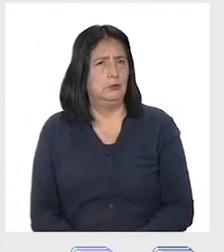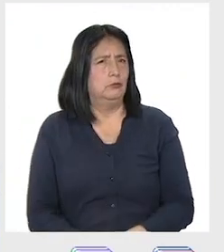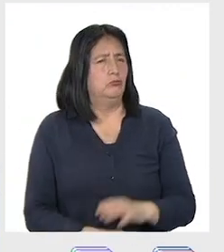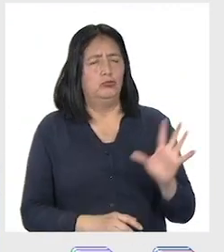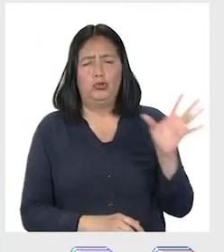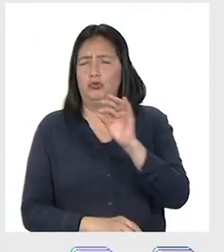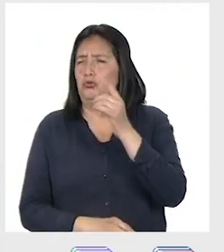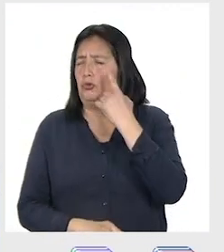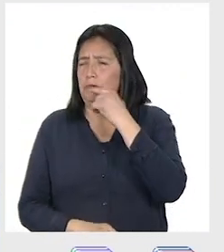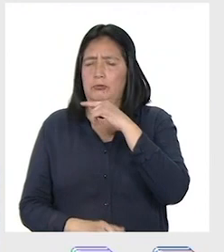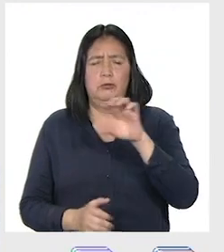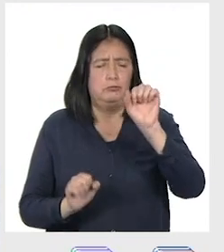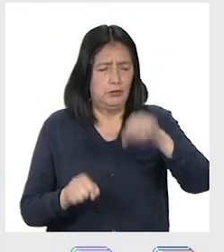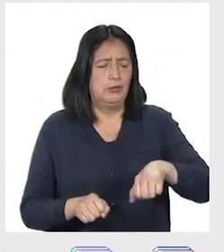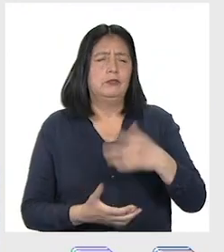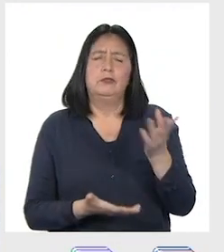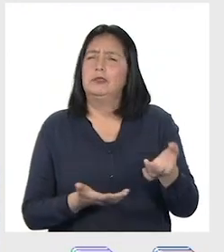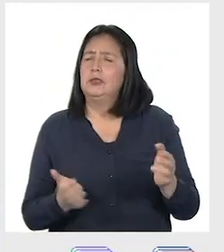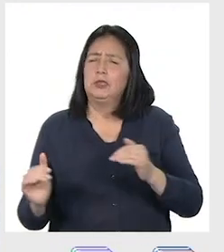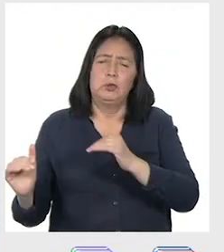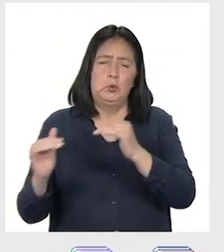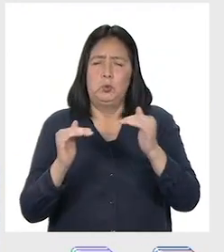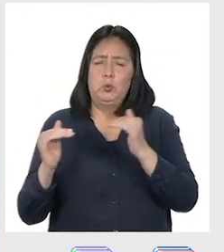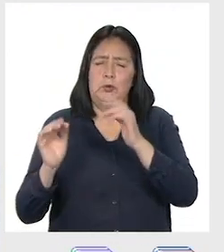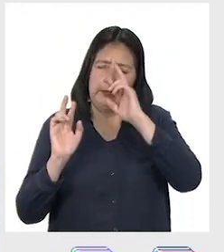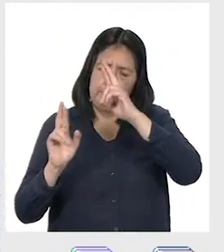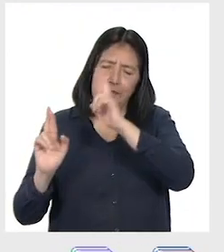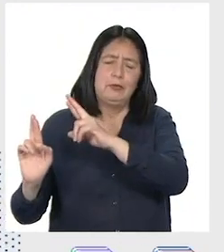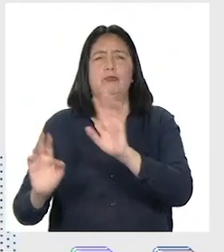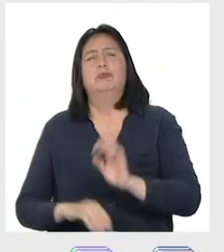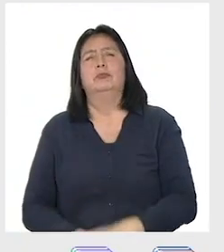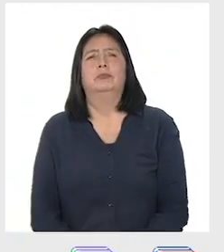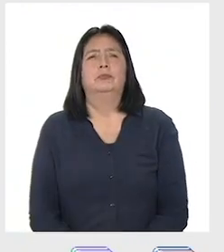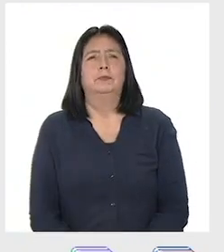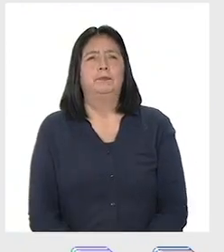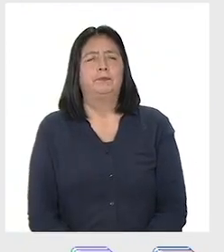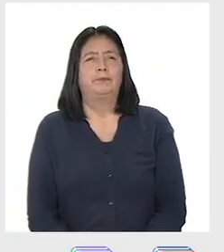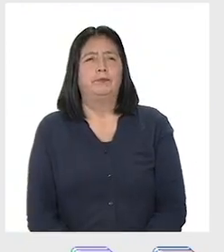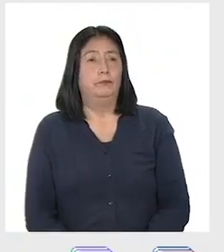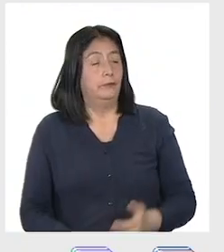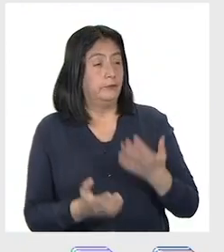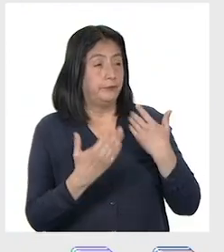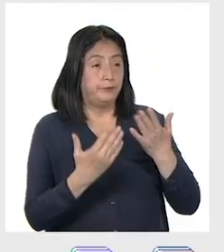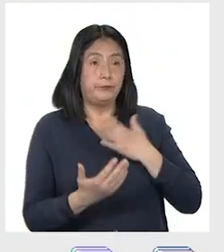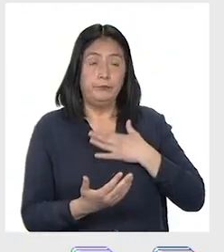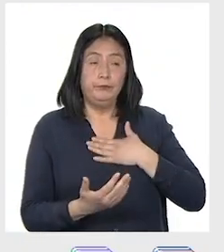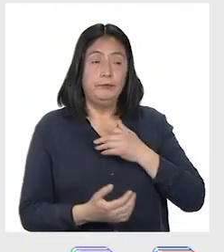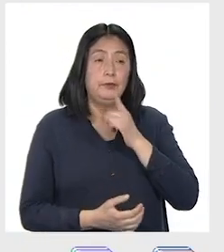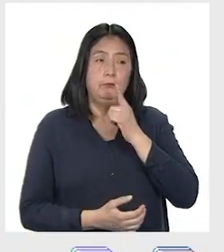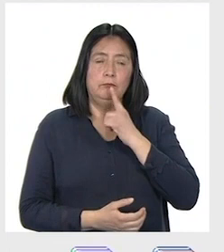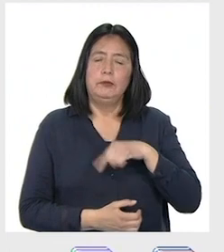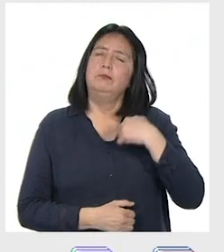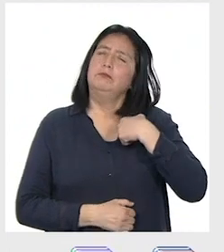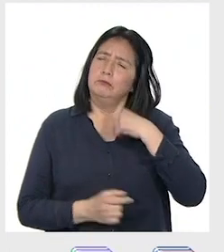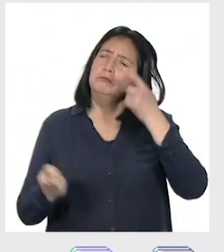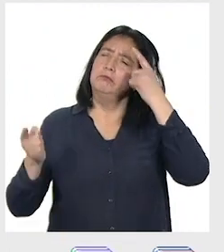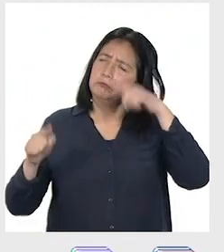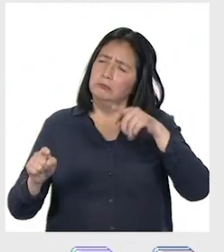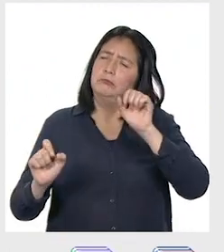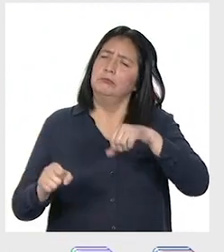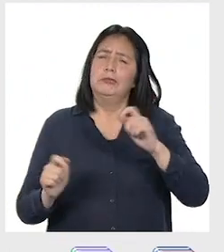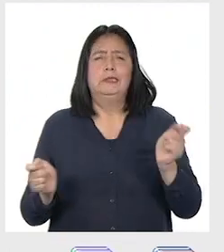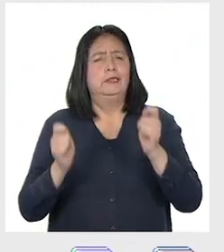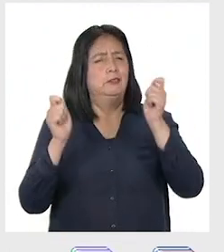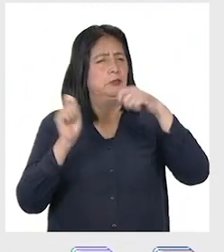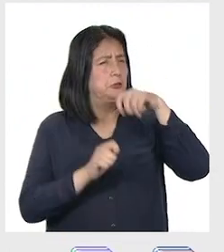Todas y todos merecemos exactamente el mismo respeto. Hablando con mi papá, llegamos a la conclusión de que